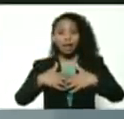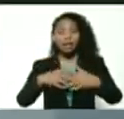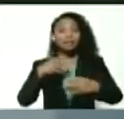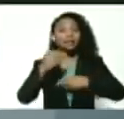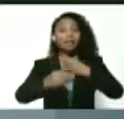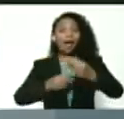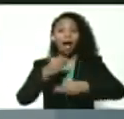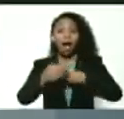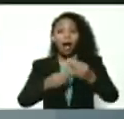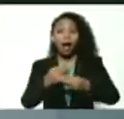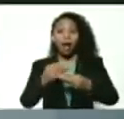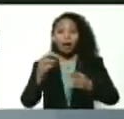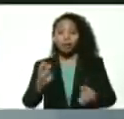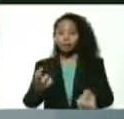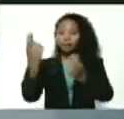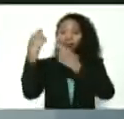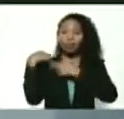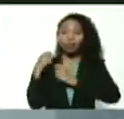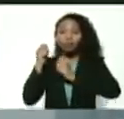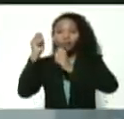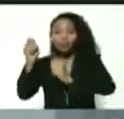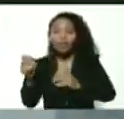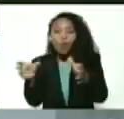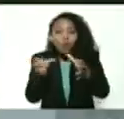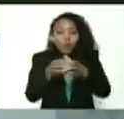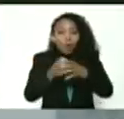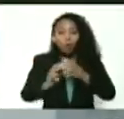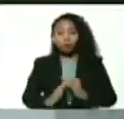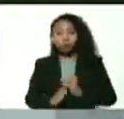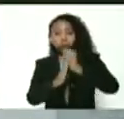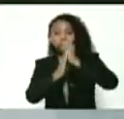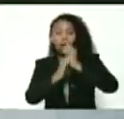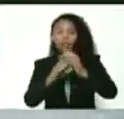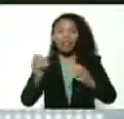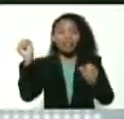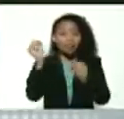a la designación de juntas directivas obreras